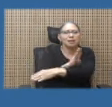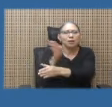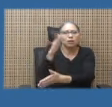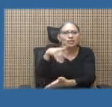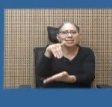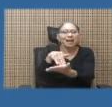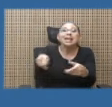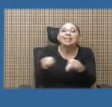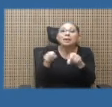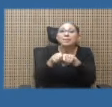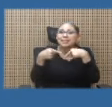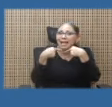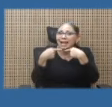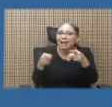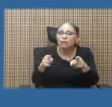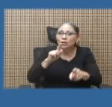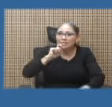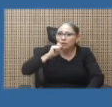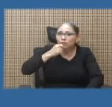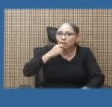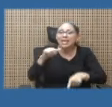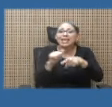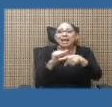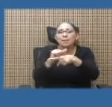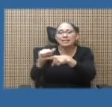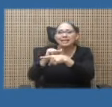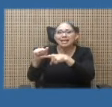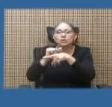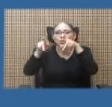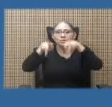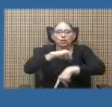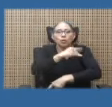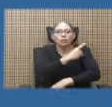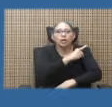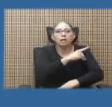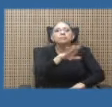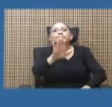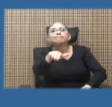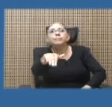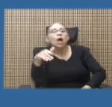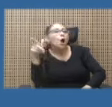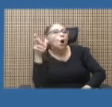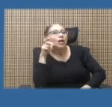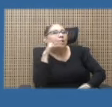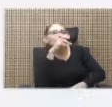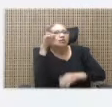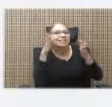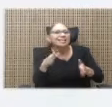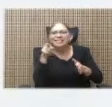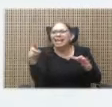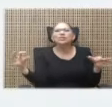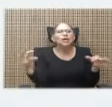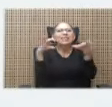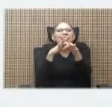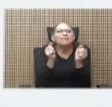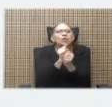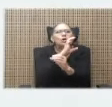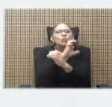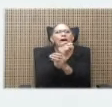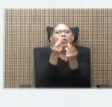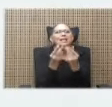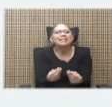confidencialidad y capacitación de directivos. Óigame, costarricense, ¿qué tiene que ver eso con el cuidado de la hacienda pública?